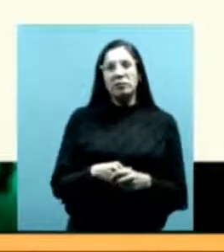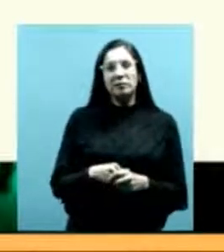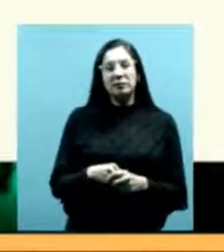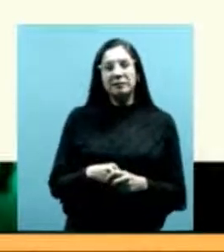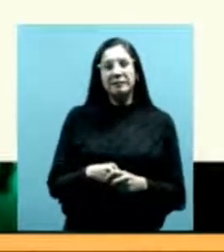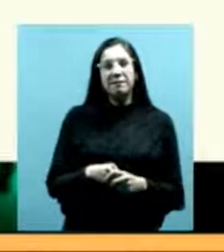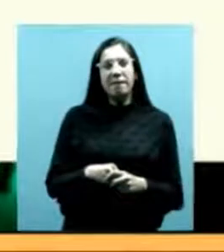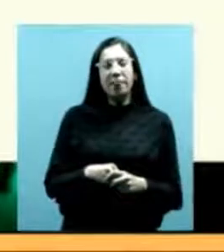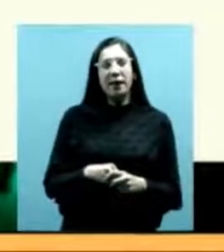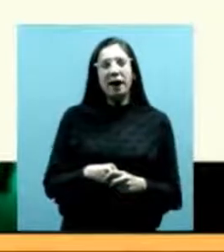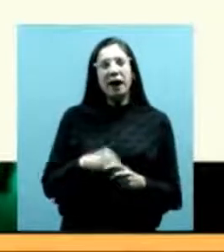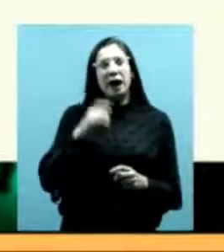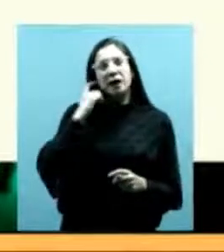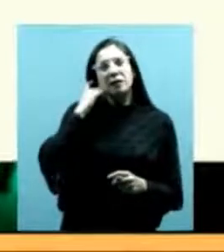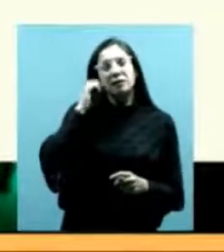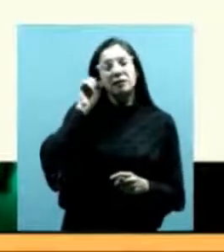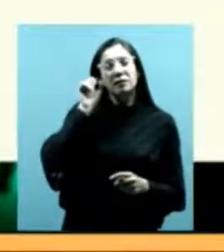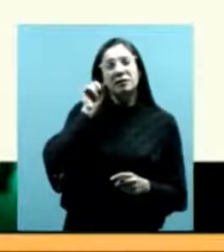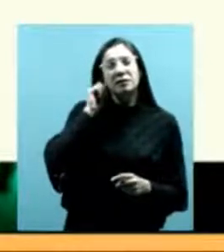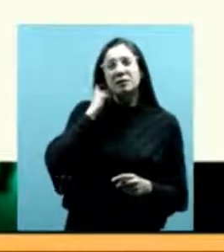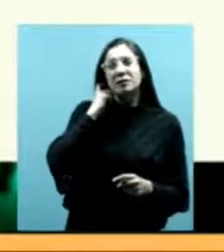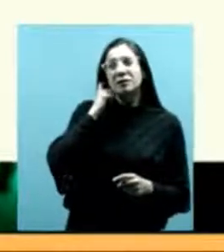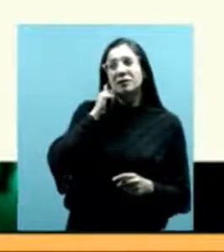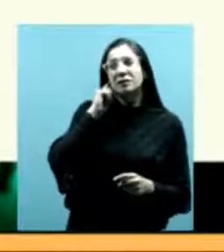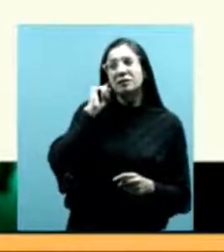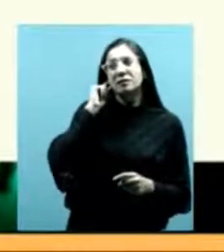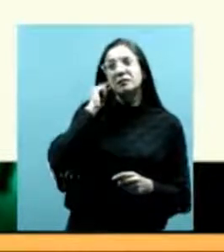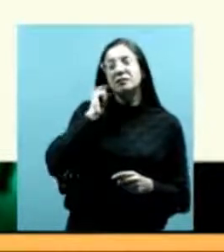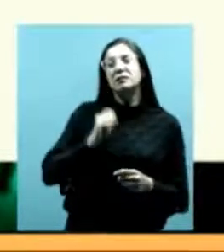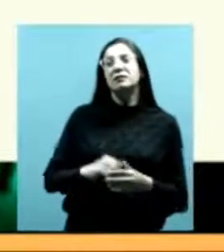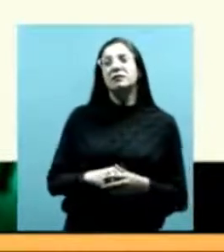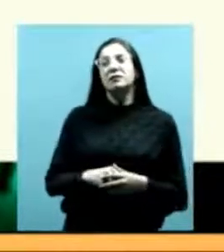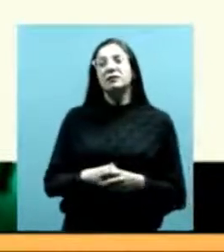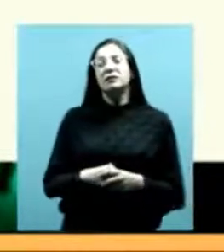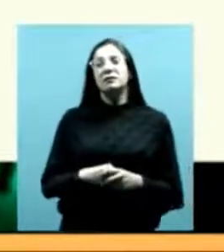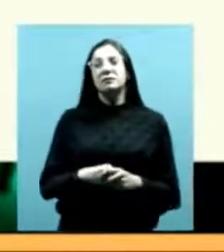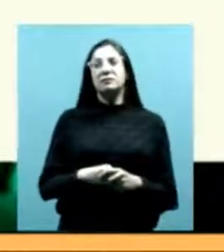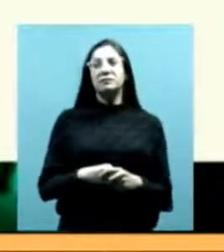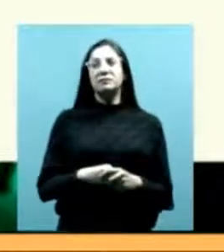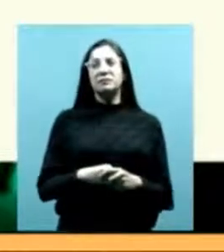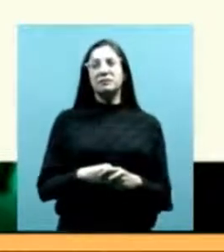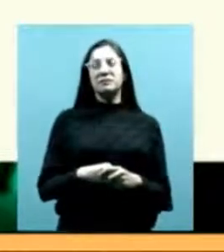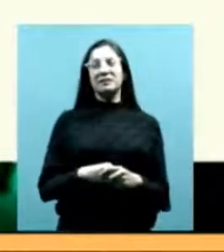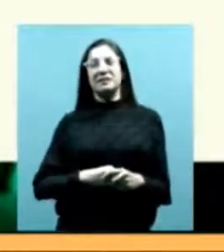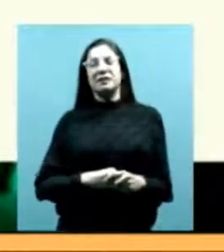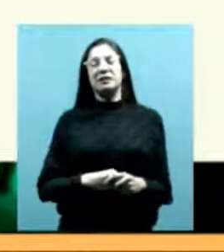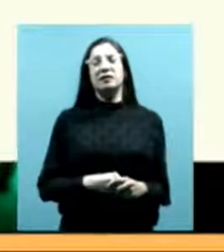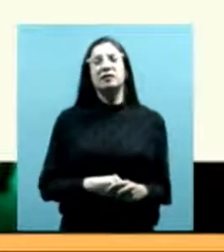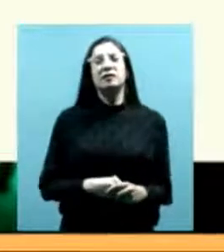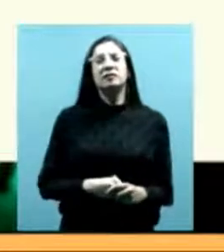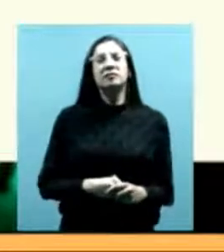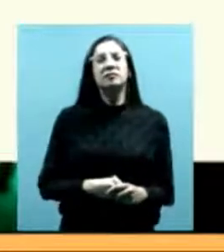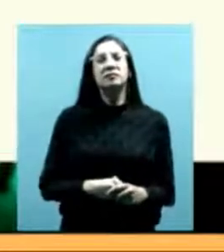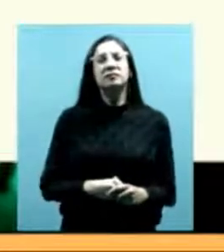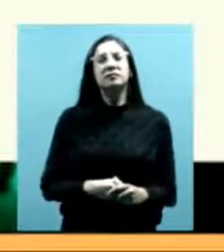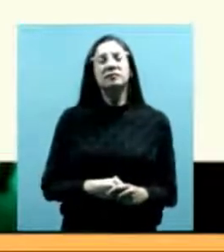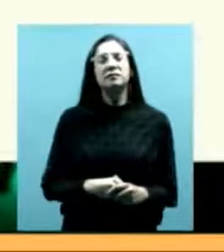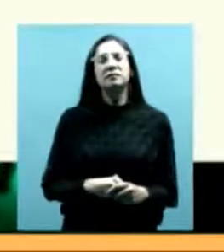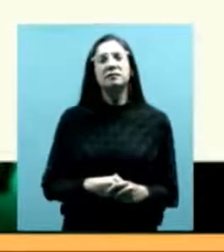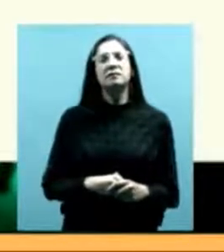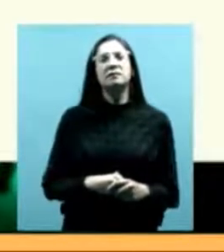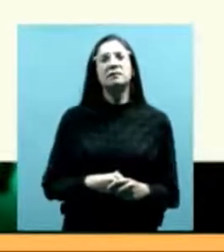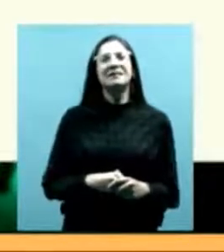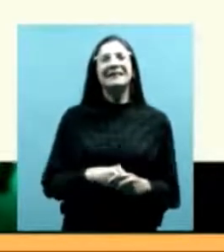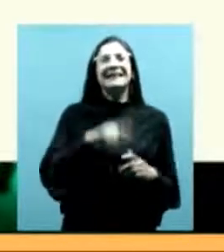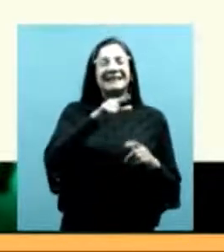Colombia ¿no? con la organización ANUD que está muy trabajado es una organización de campesinos que trabajó mucho Joan Rapaport y vamos a retomar aquí el